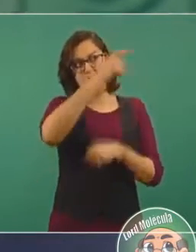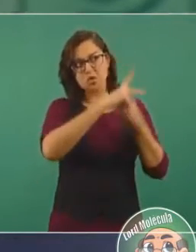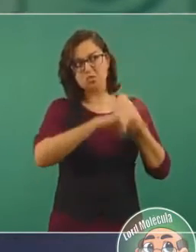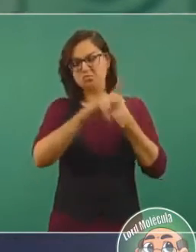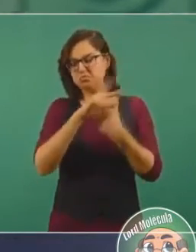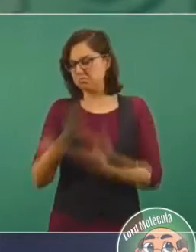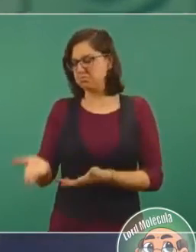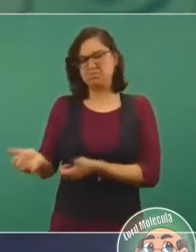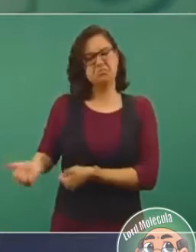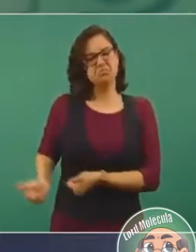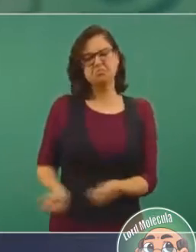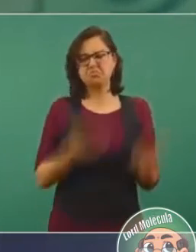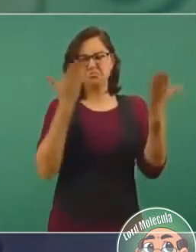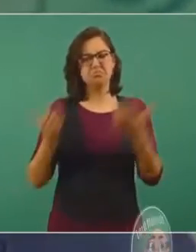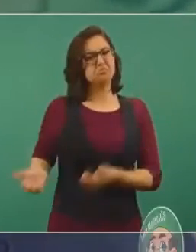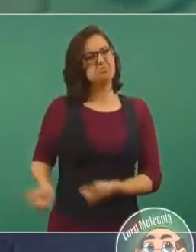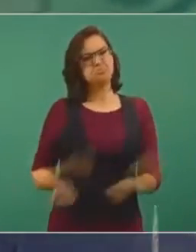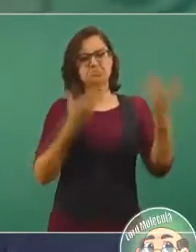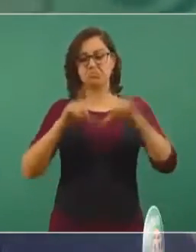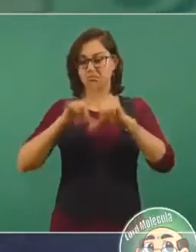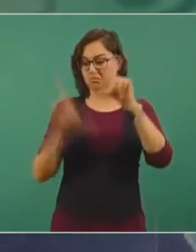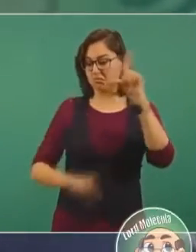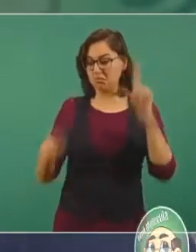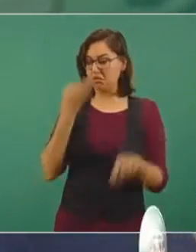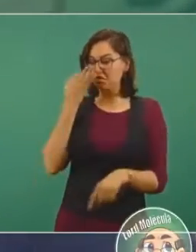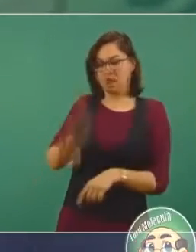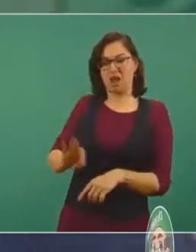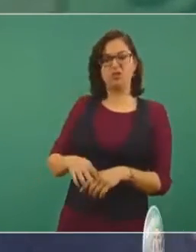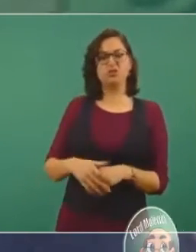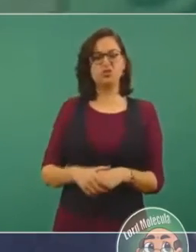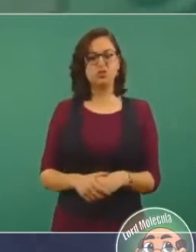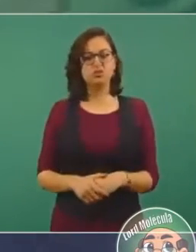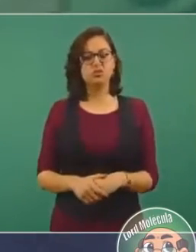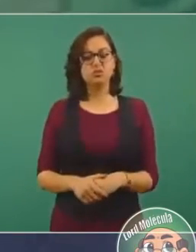es traidor a la patria. pues lo dijo el general, pero además